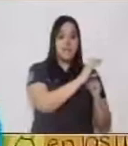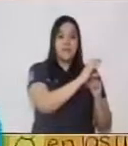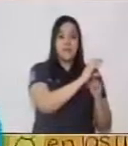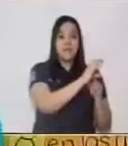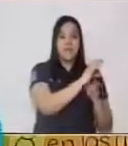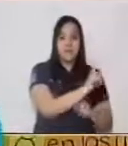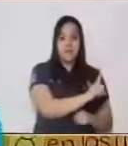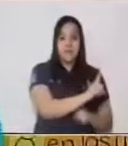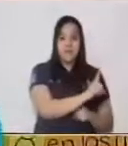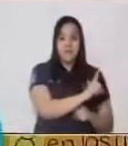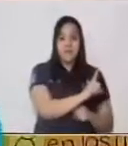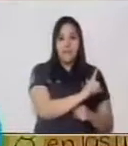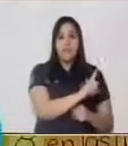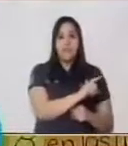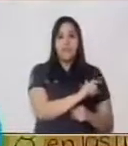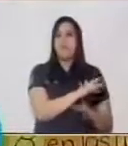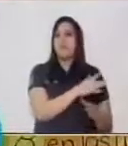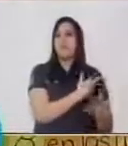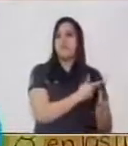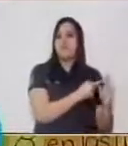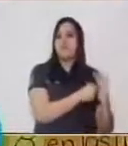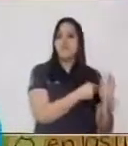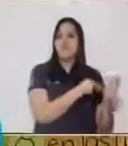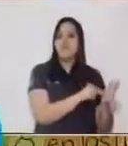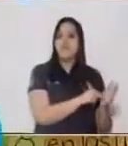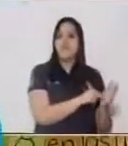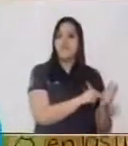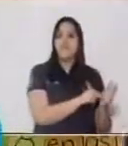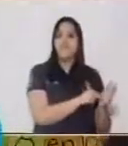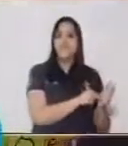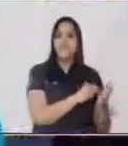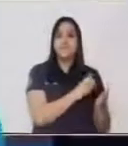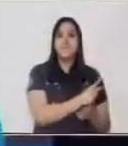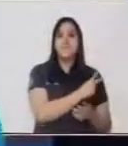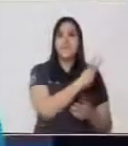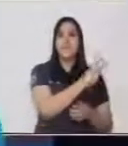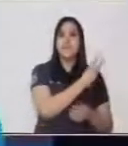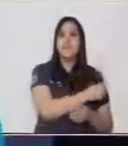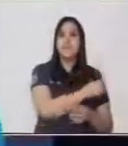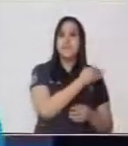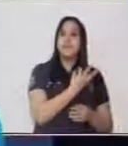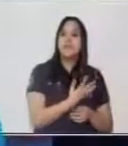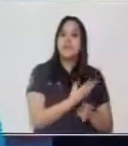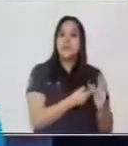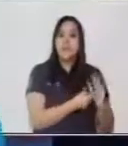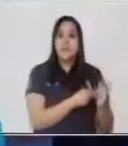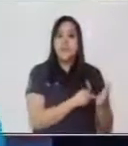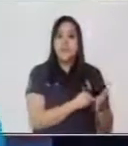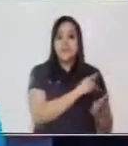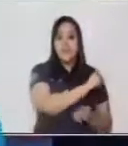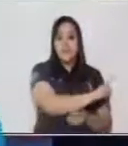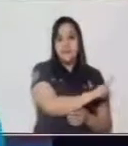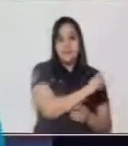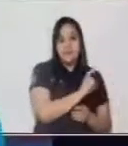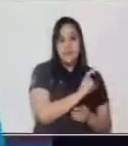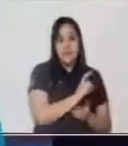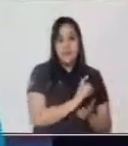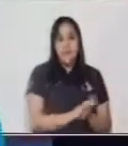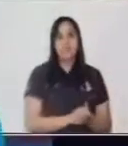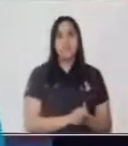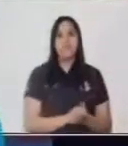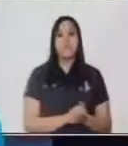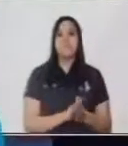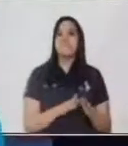exacto, en las centenas y su valor relativo va a ser 100.